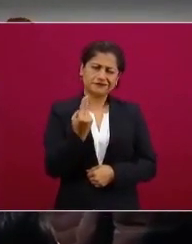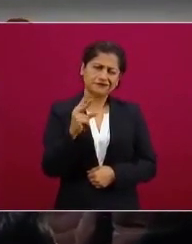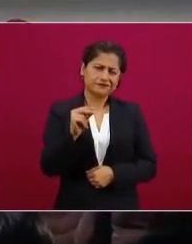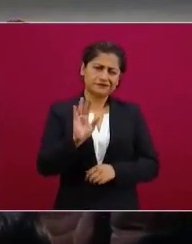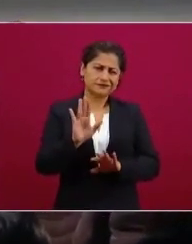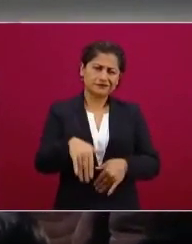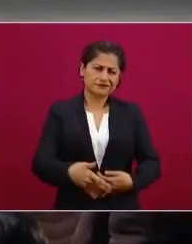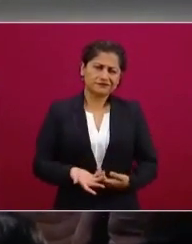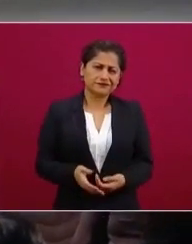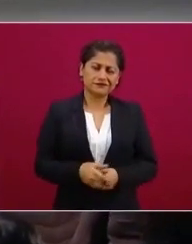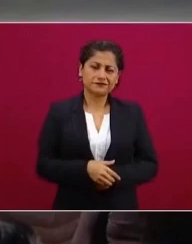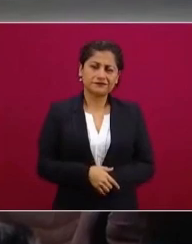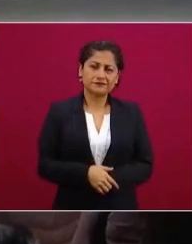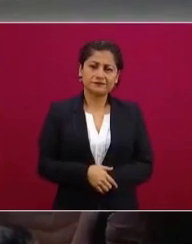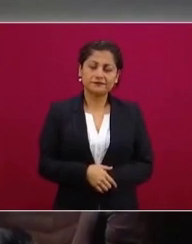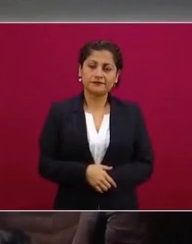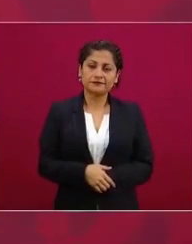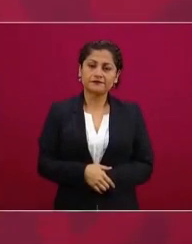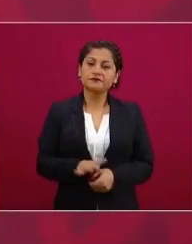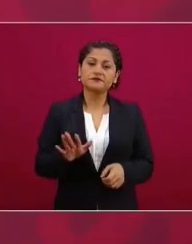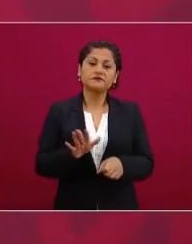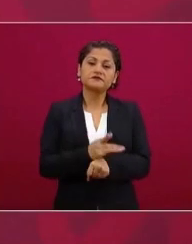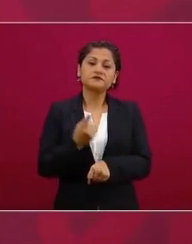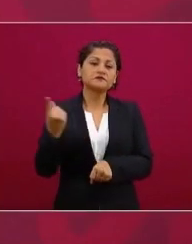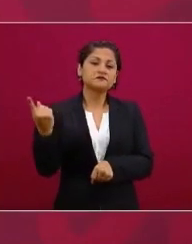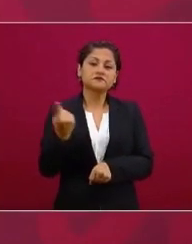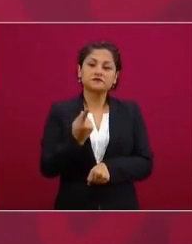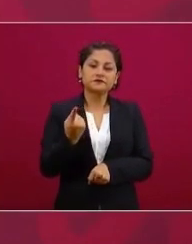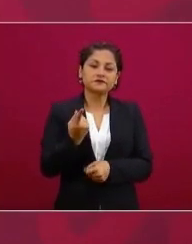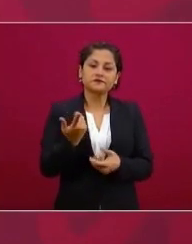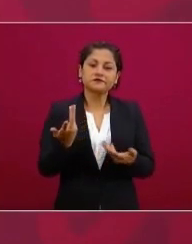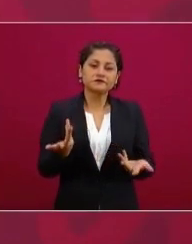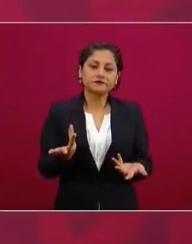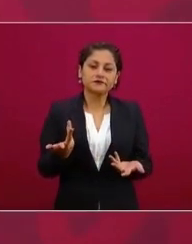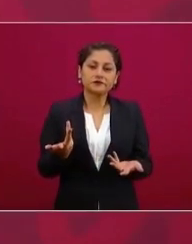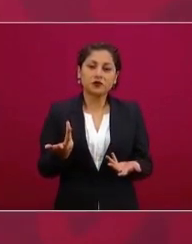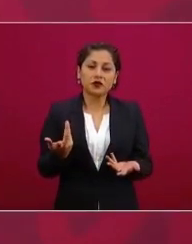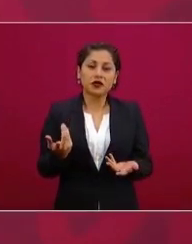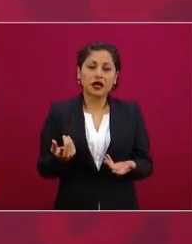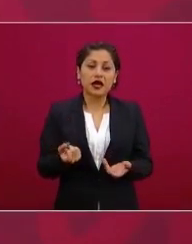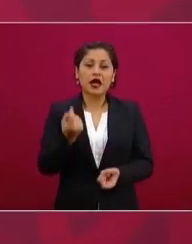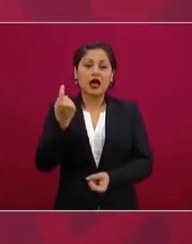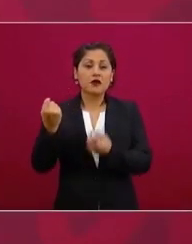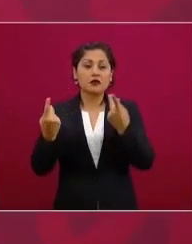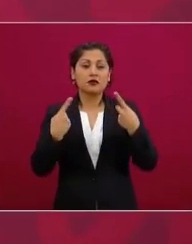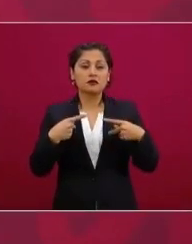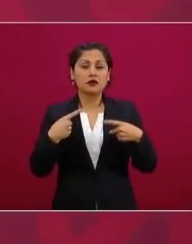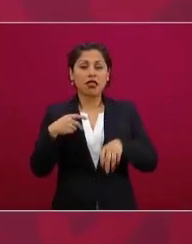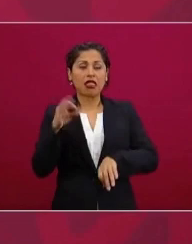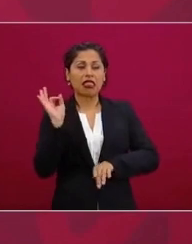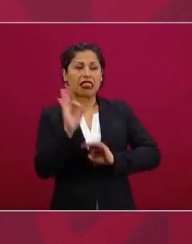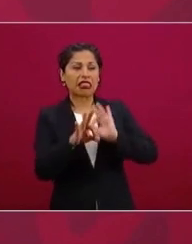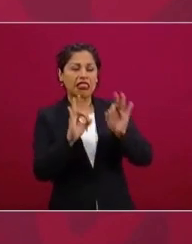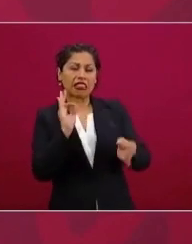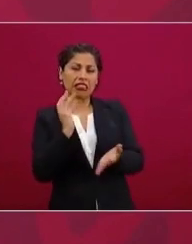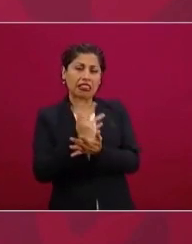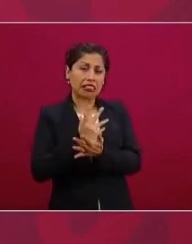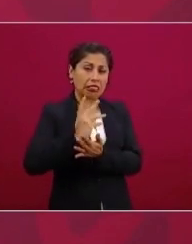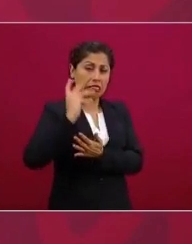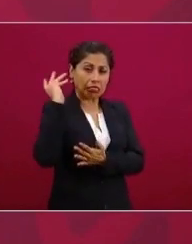no los invita. Vuelvo a lo que comentaba yo en el bloque anterior.